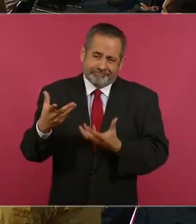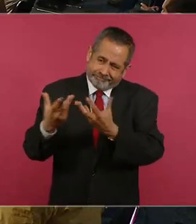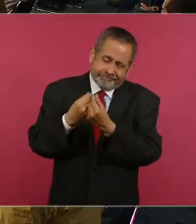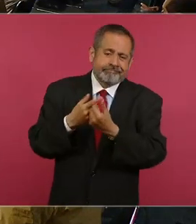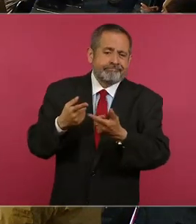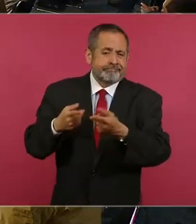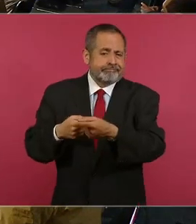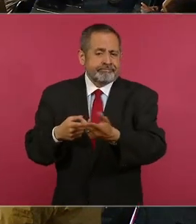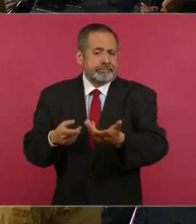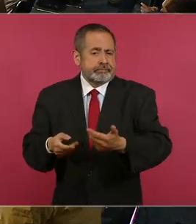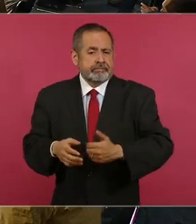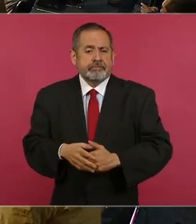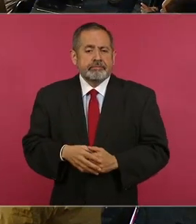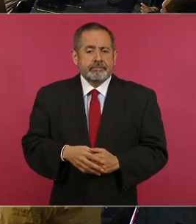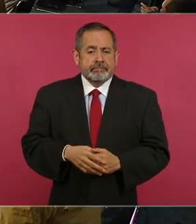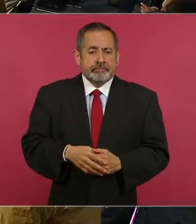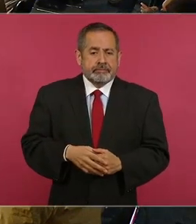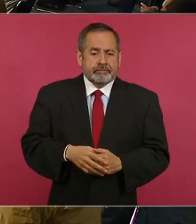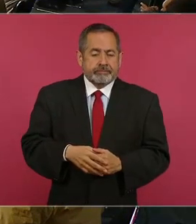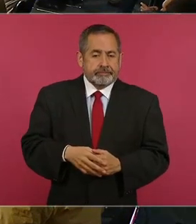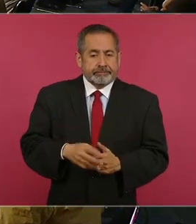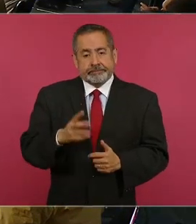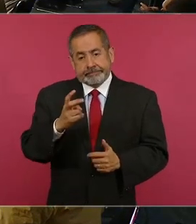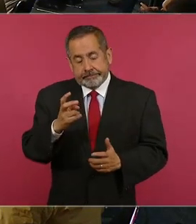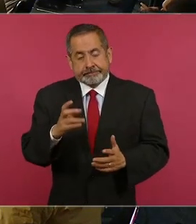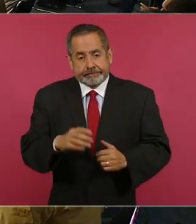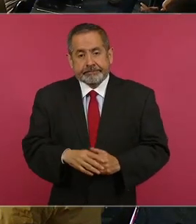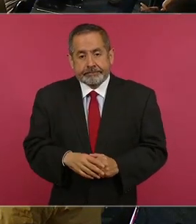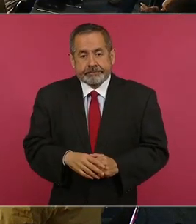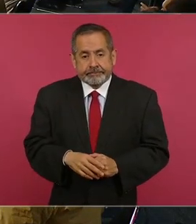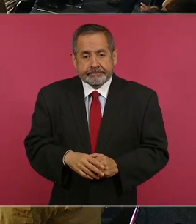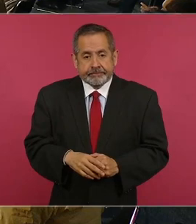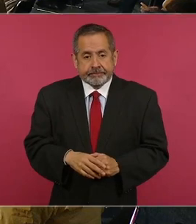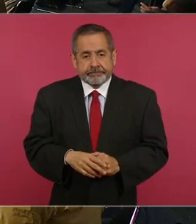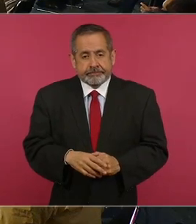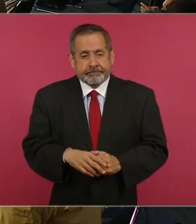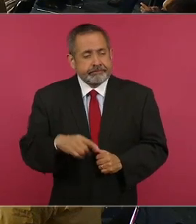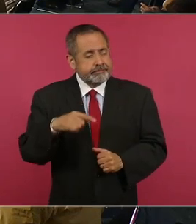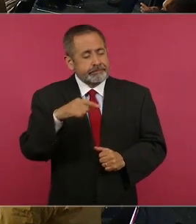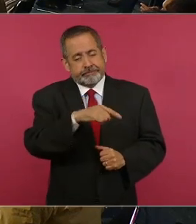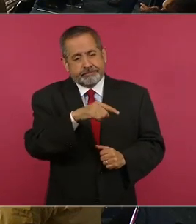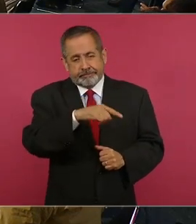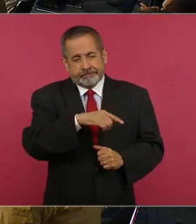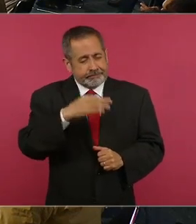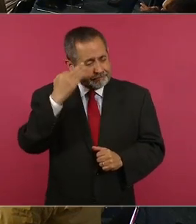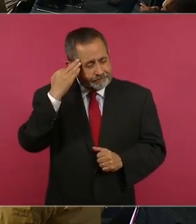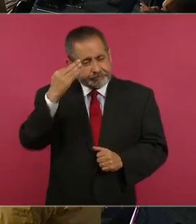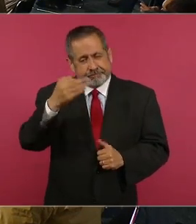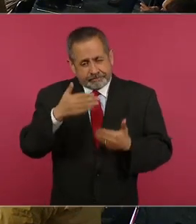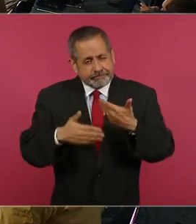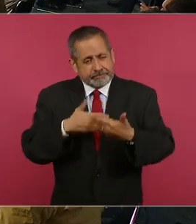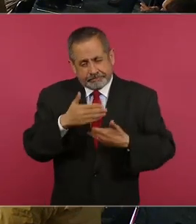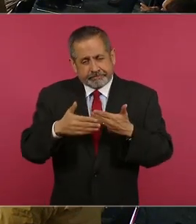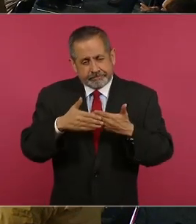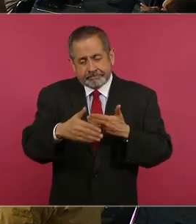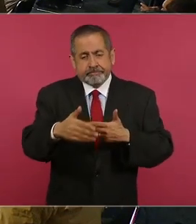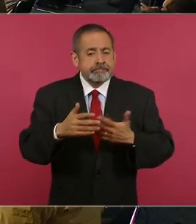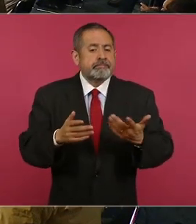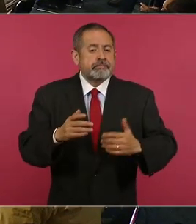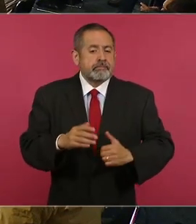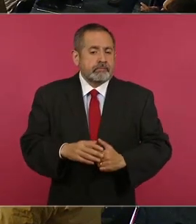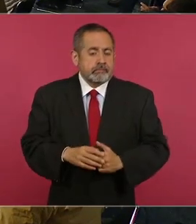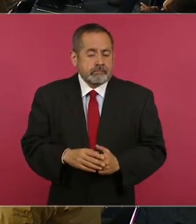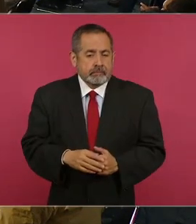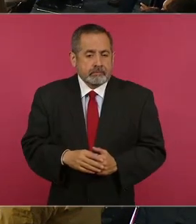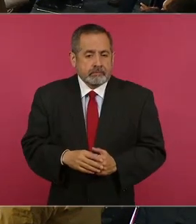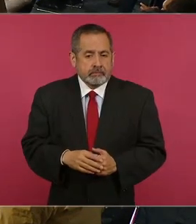Y en ese viaje, en ese camino, en ese proceso, pueden llegar